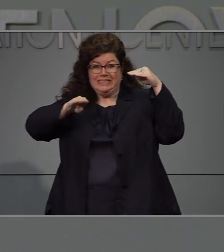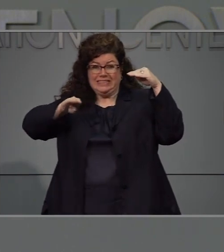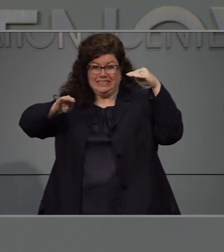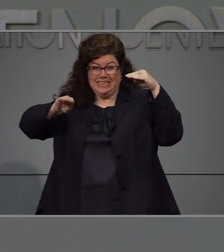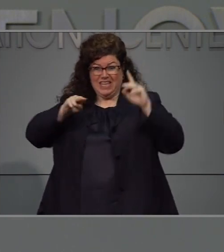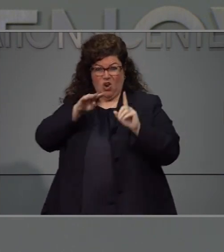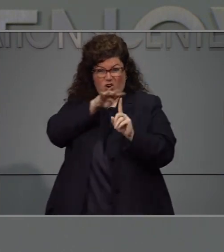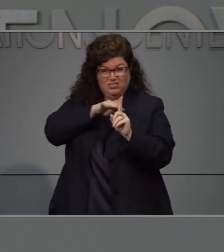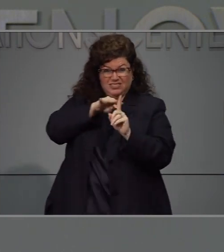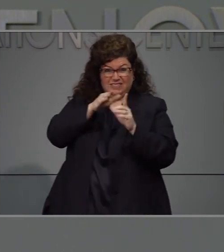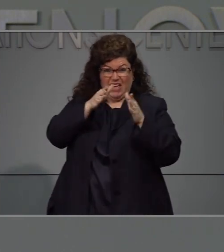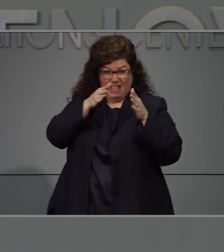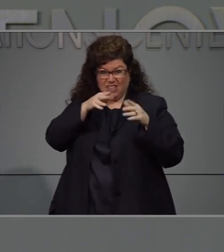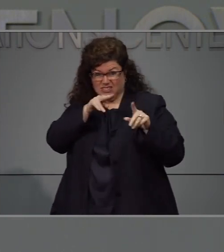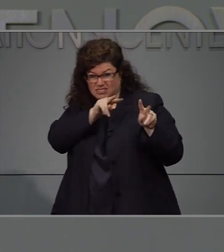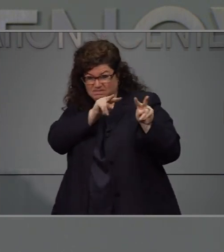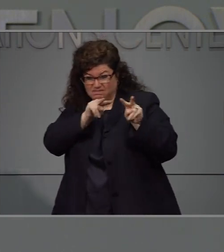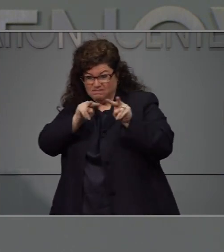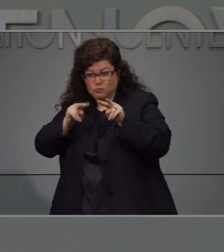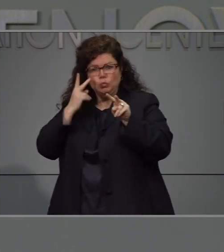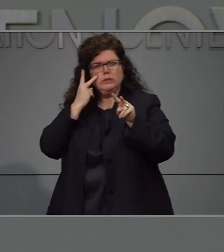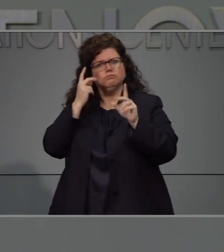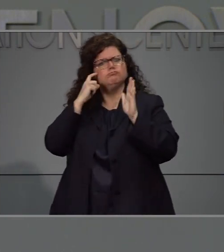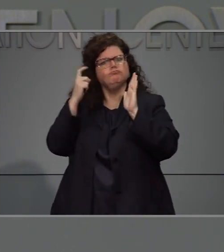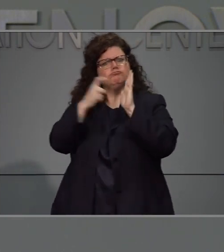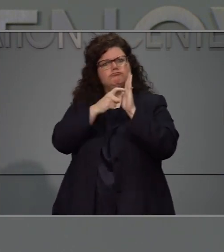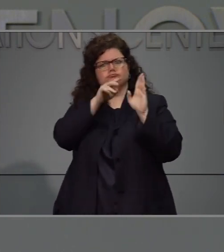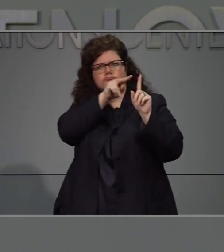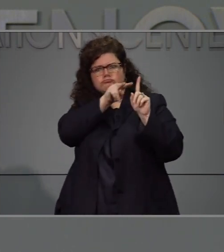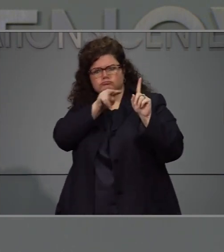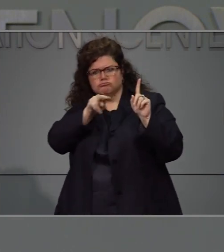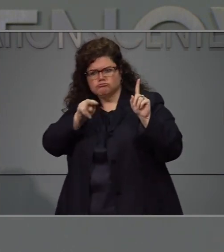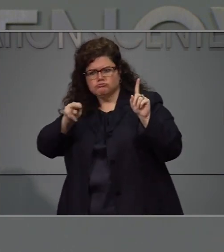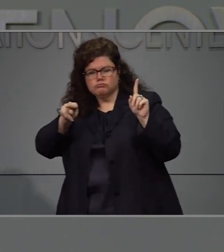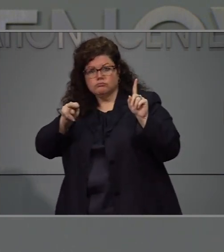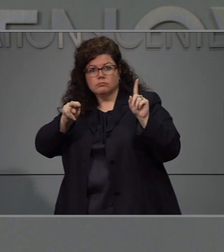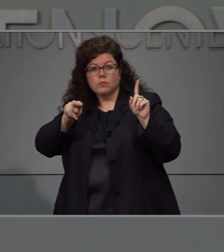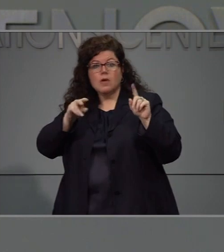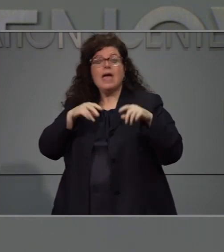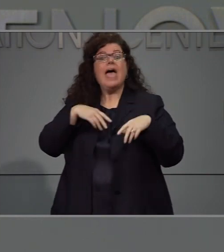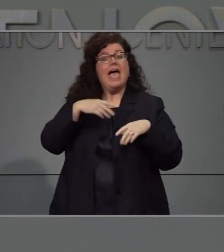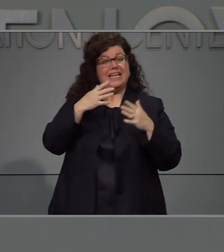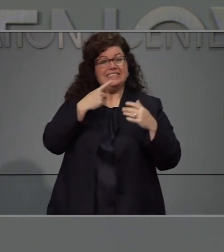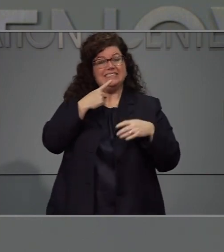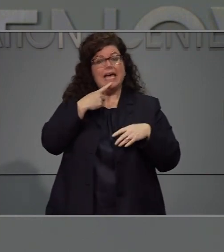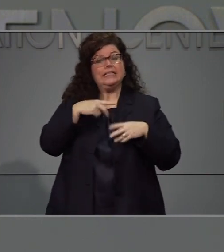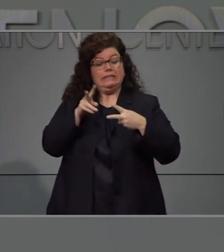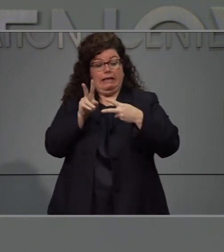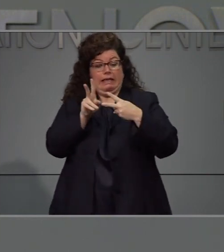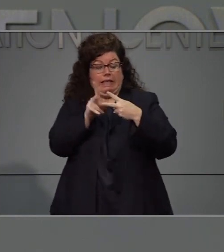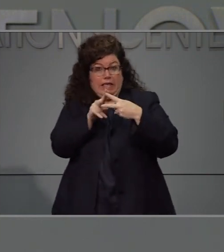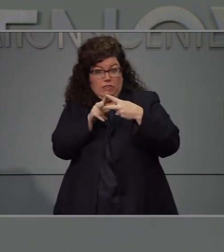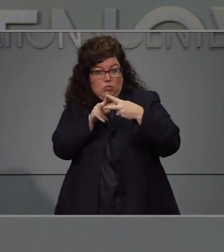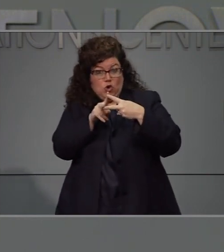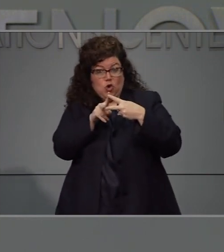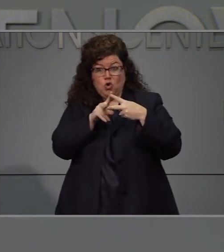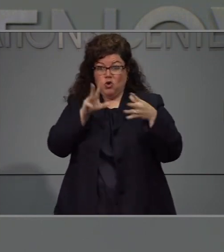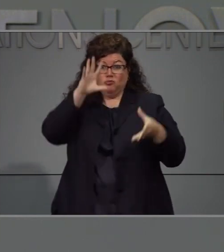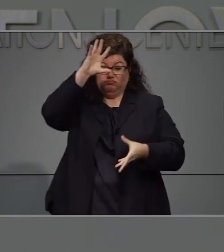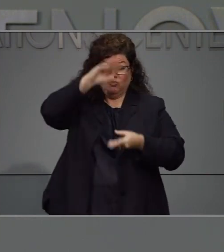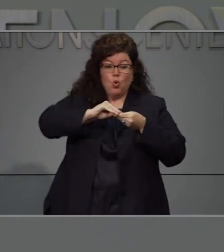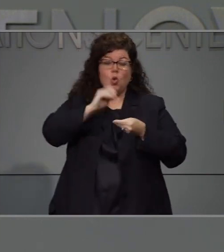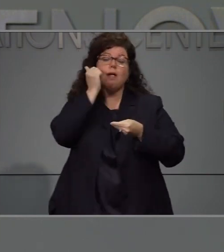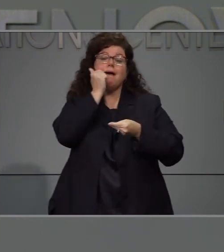una baja de las tendencias y como lo vimos hoy, vemos esa declinación. Tampoco vemos. una